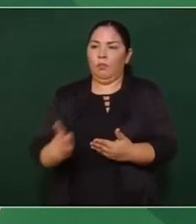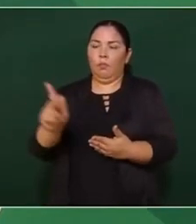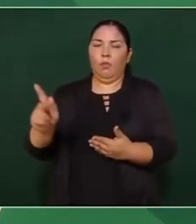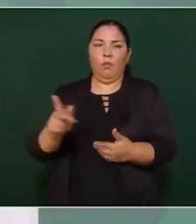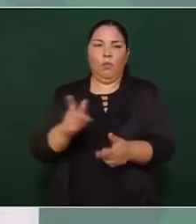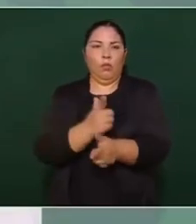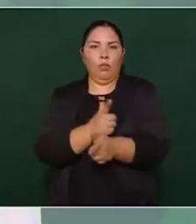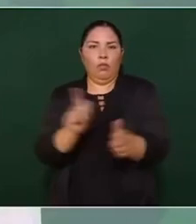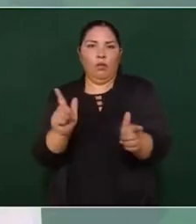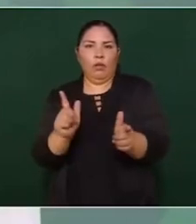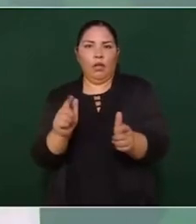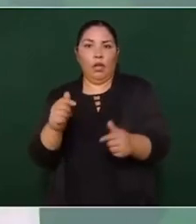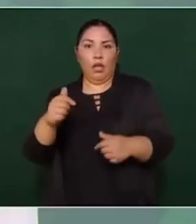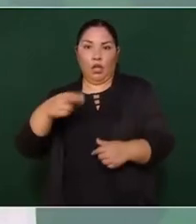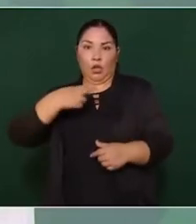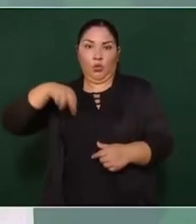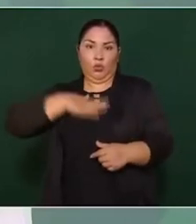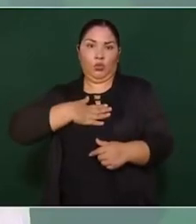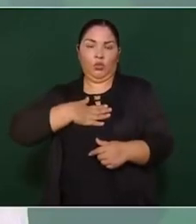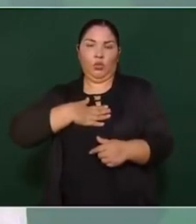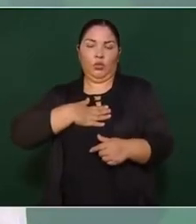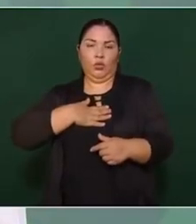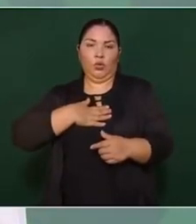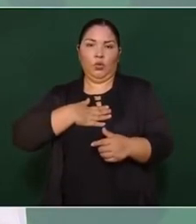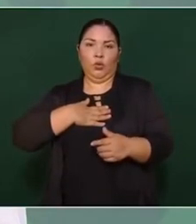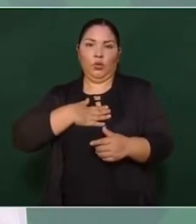En nuestra Constitución, sí.